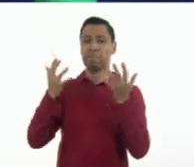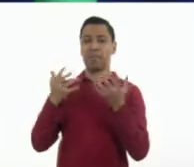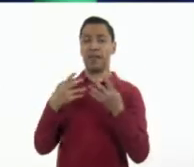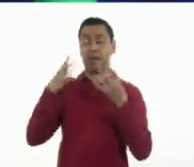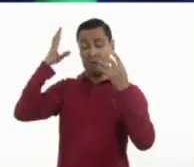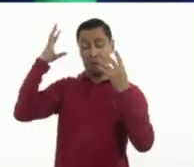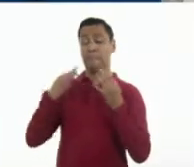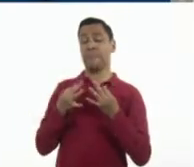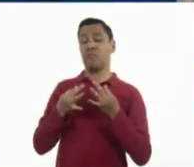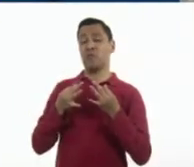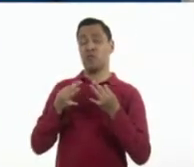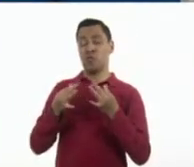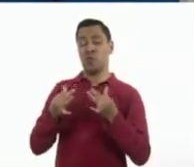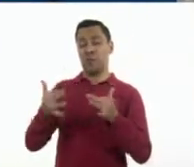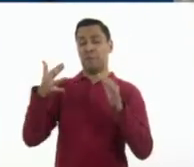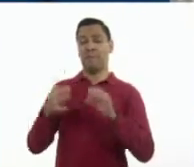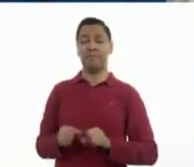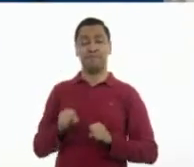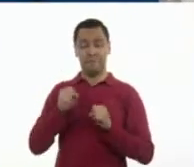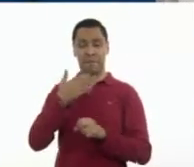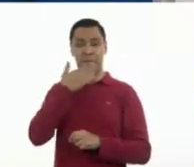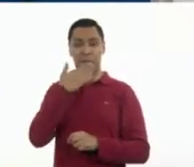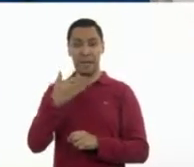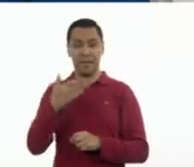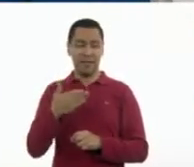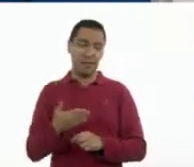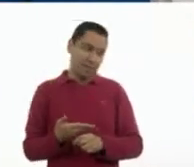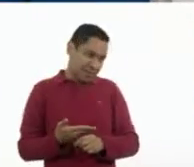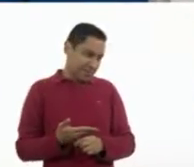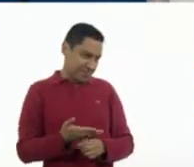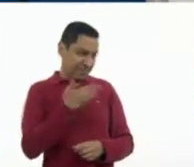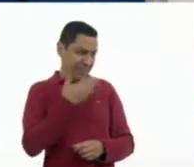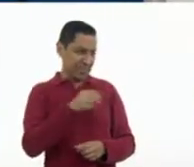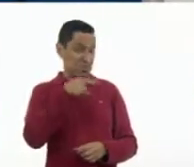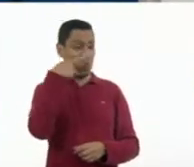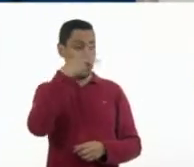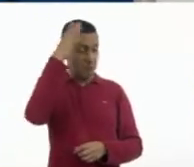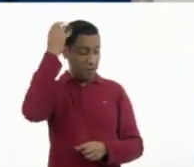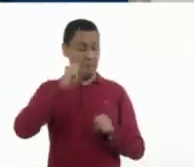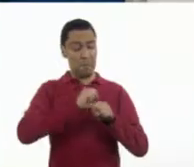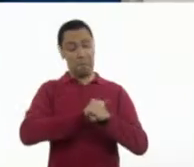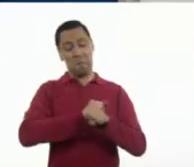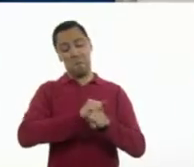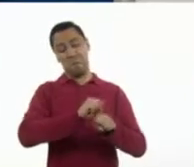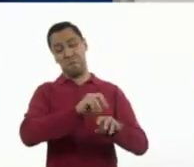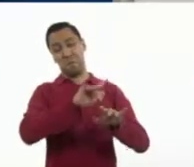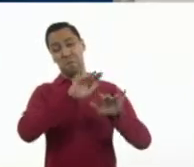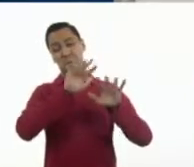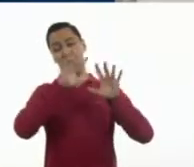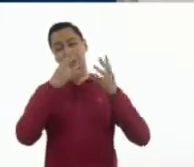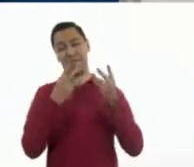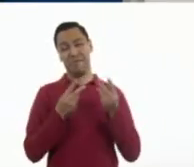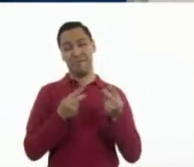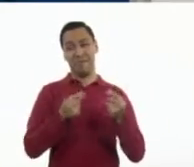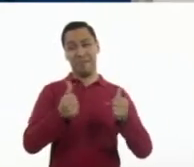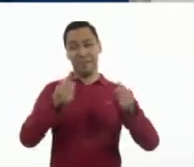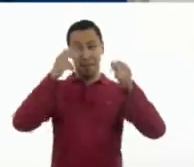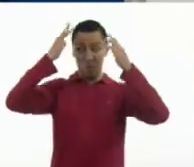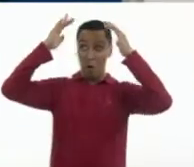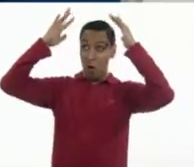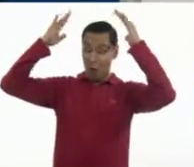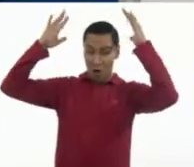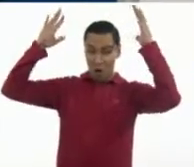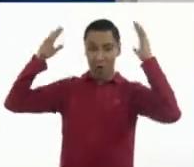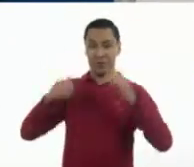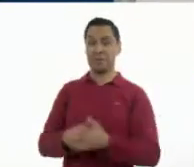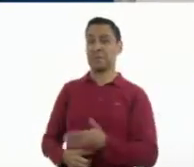Bueno, ya que lo dices, pues sí, debes de tener un cabello muy brillante, muy sedoso, pero volvamos al tema una vez más, Juan Carlos.